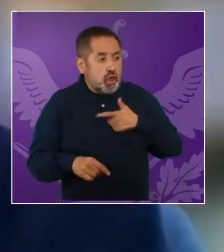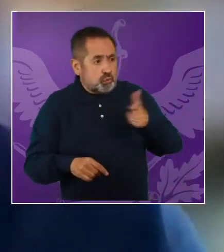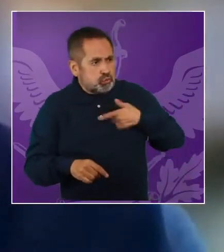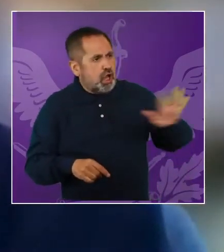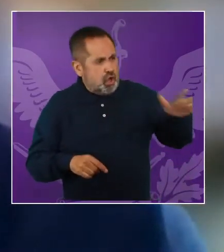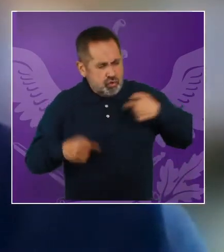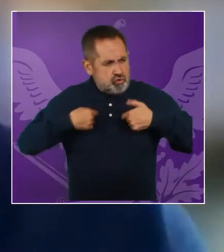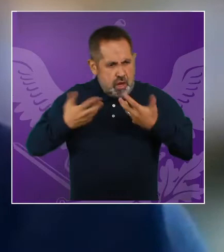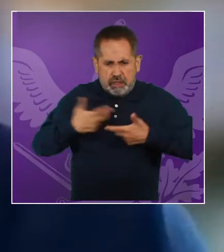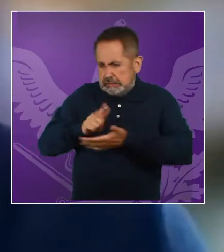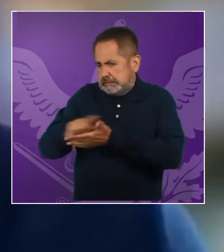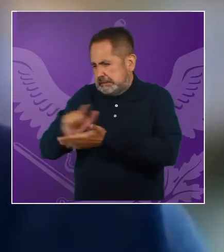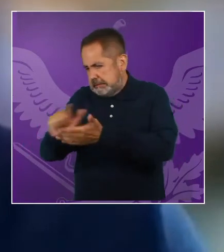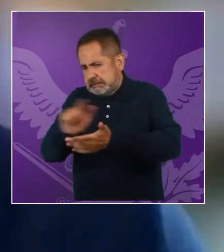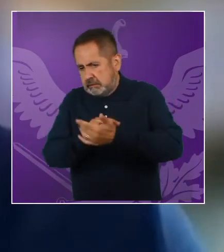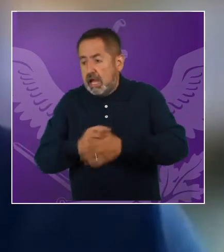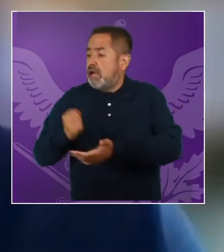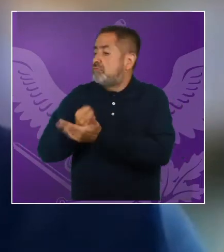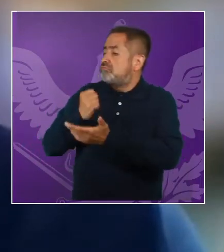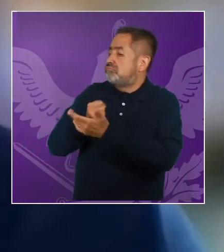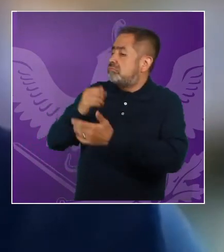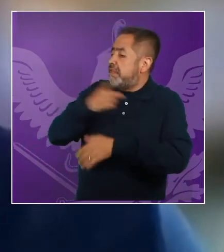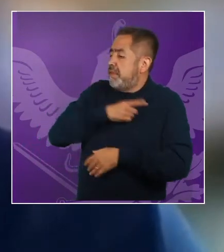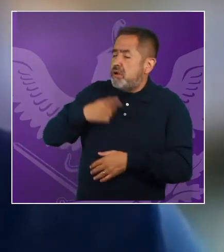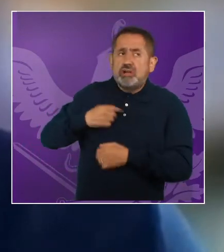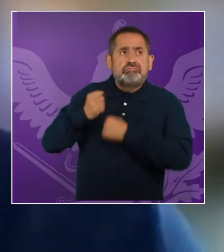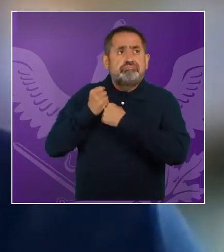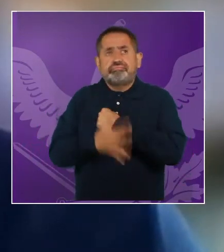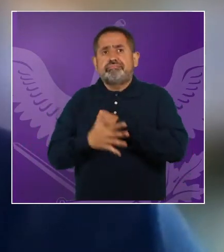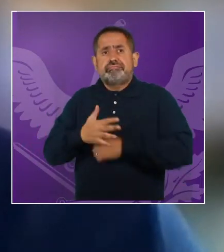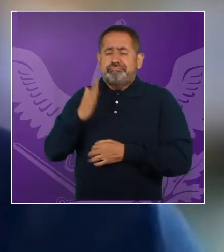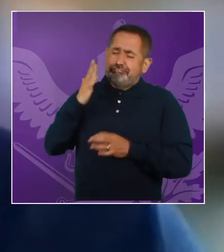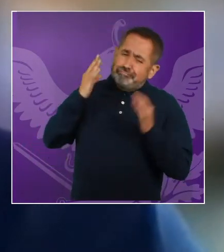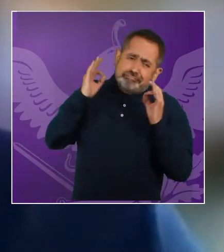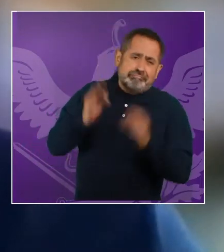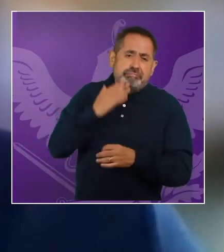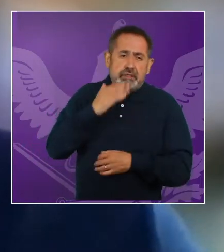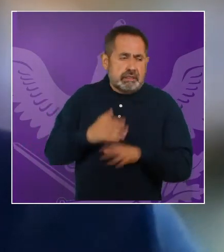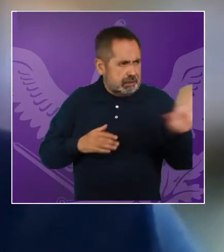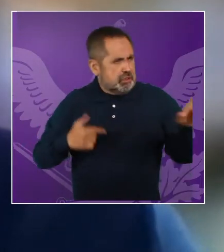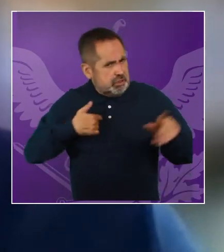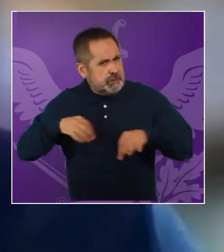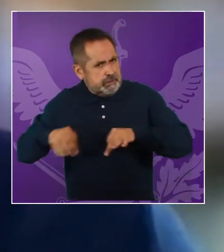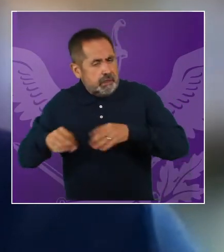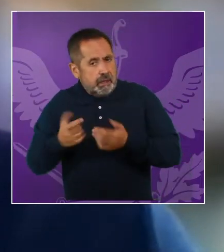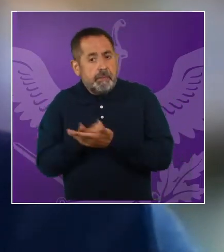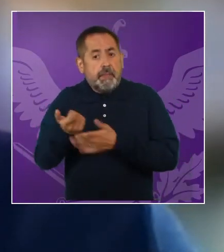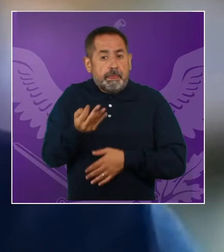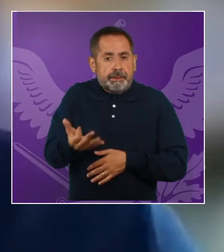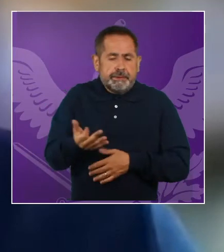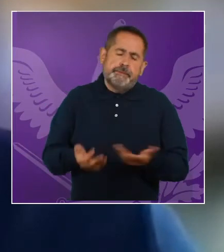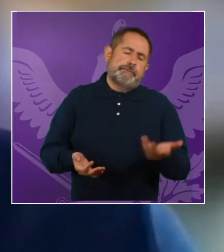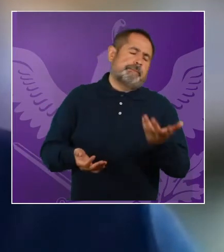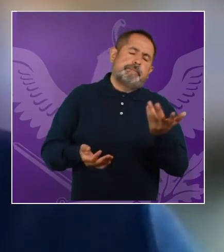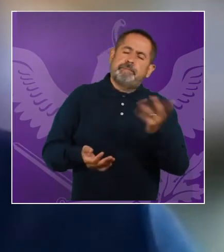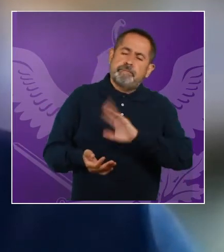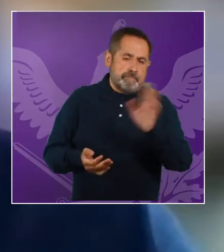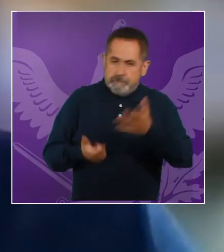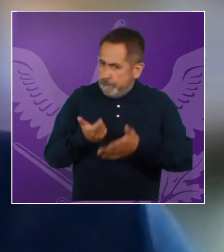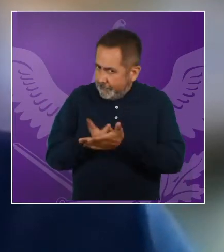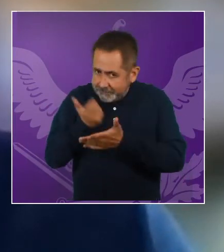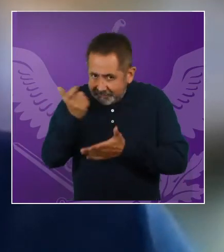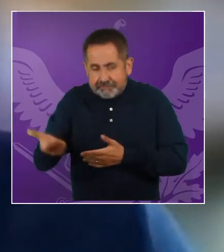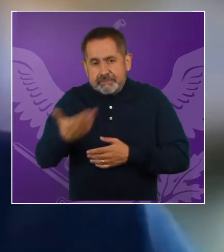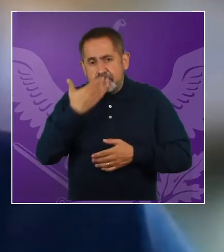que pocos les gustan hacer, pero sí exigen el, el buen, el trabajo bien hecho y por lo que